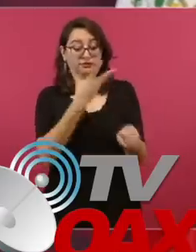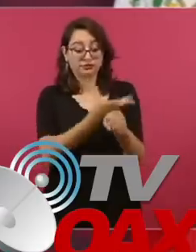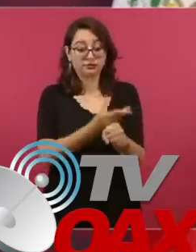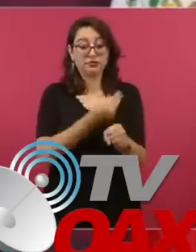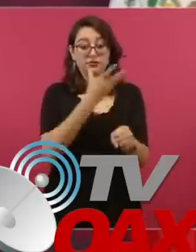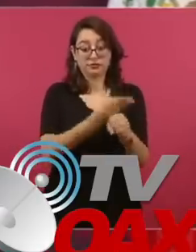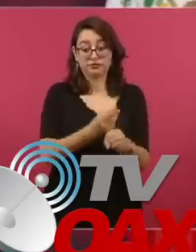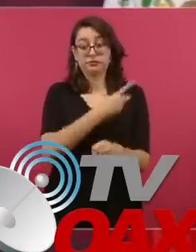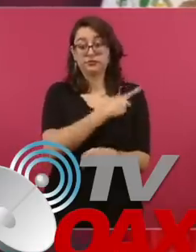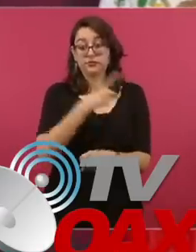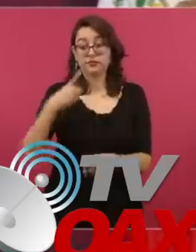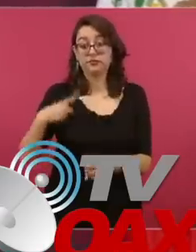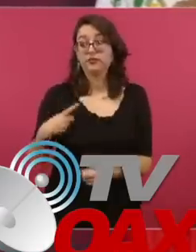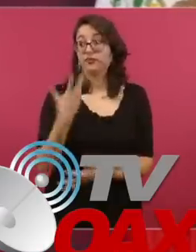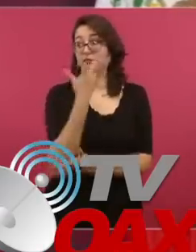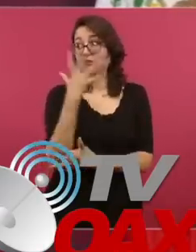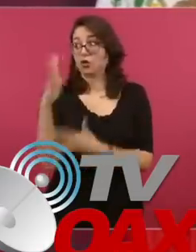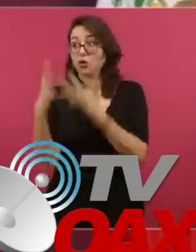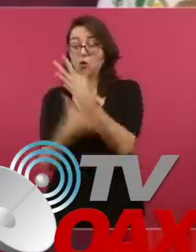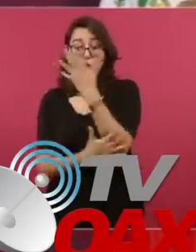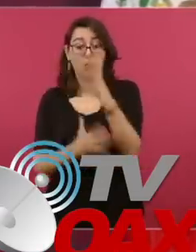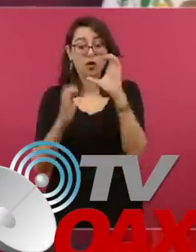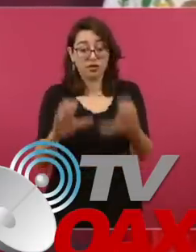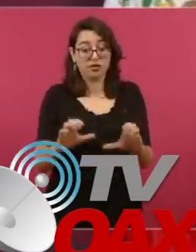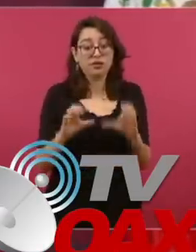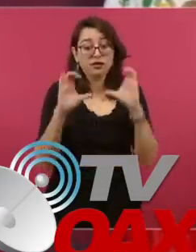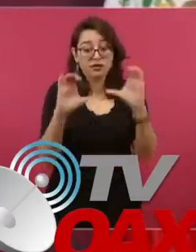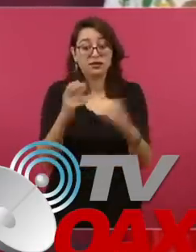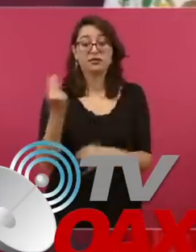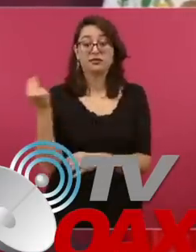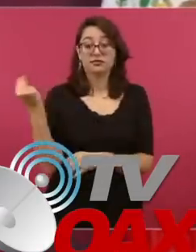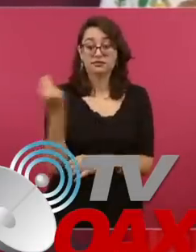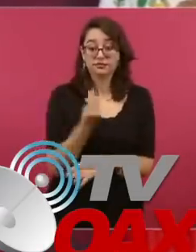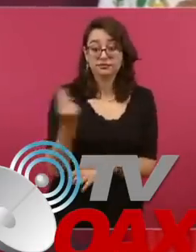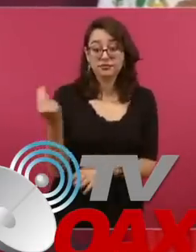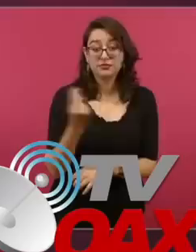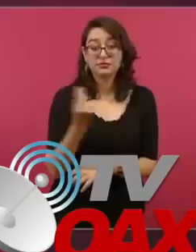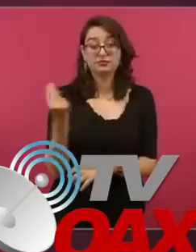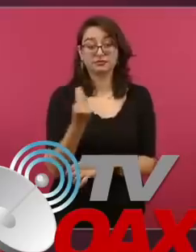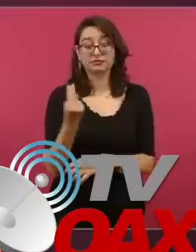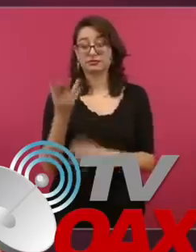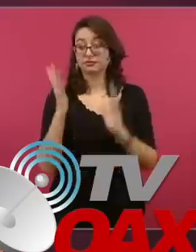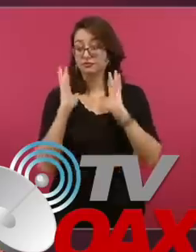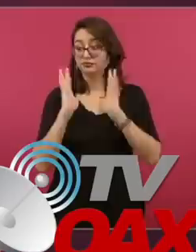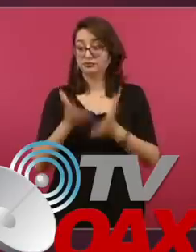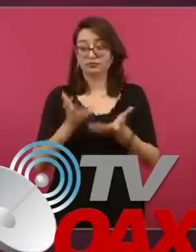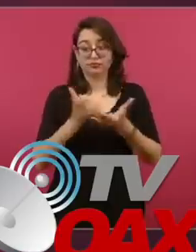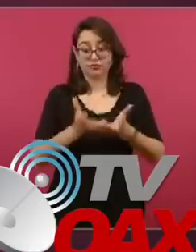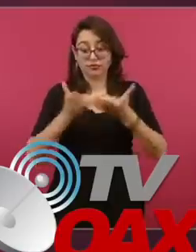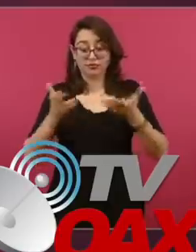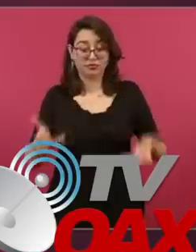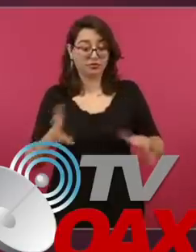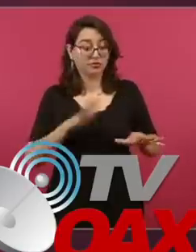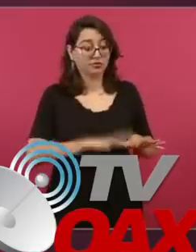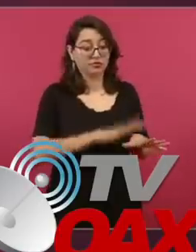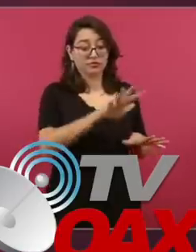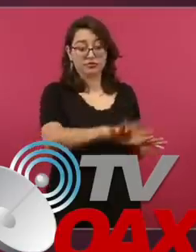reservas, ya hemos convertido en